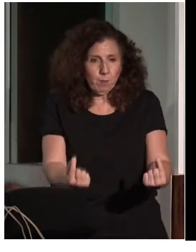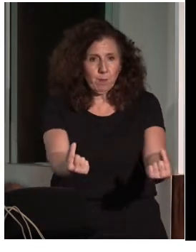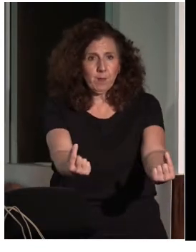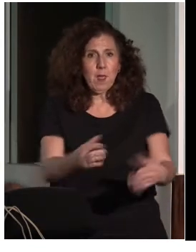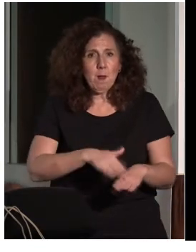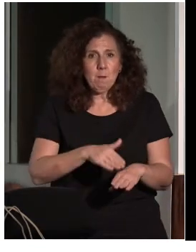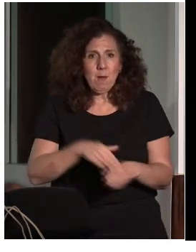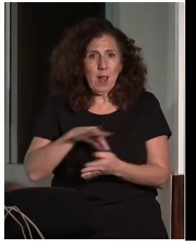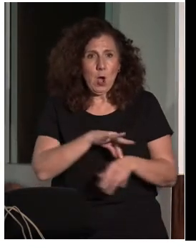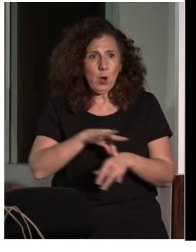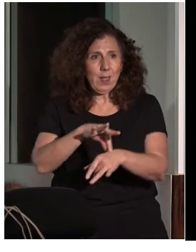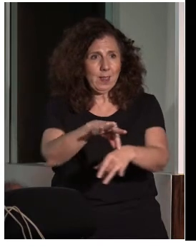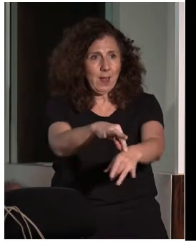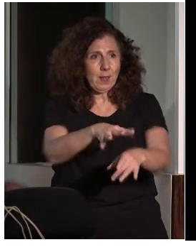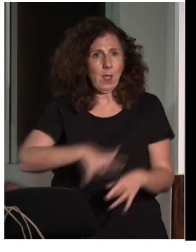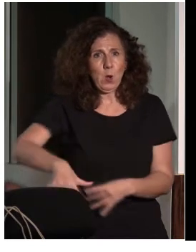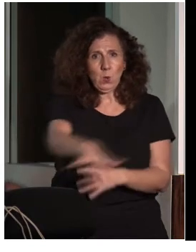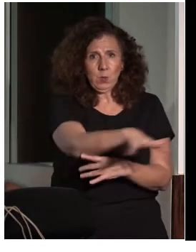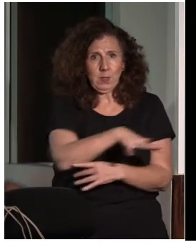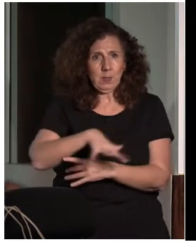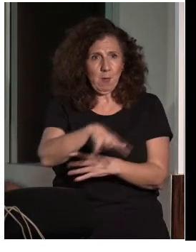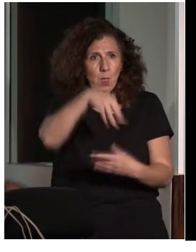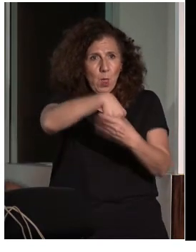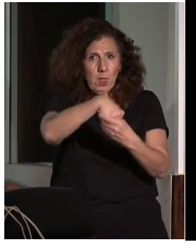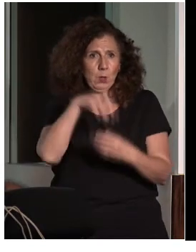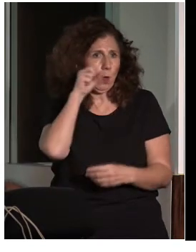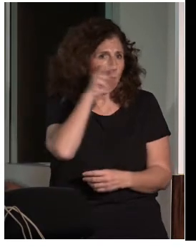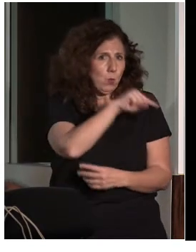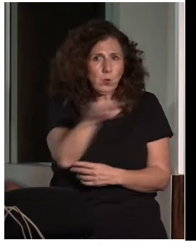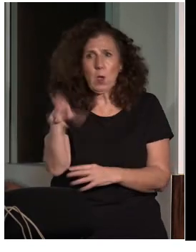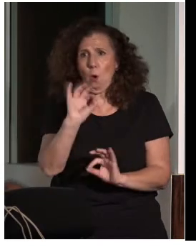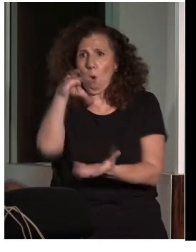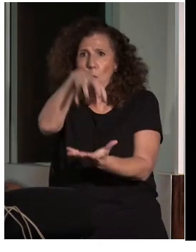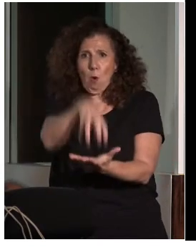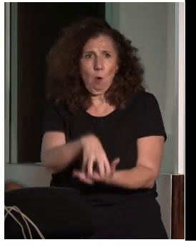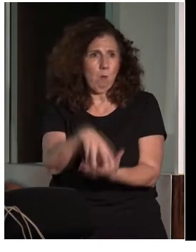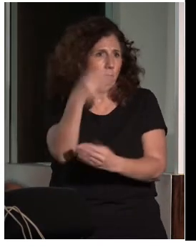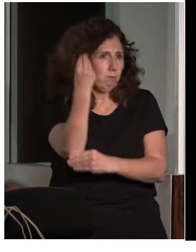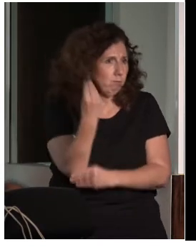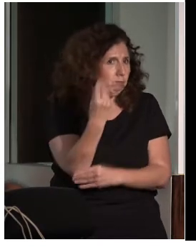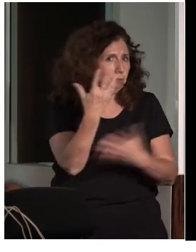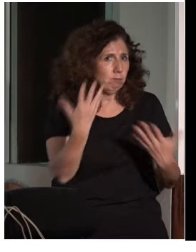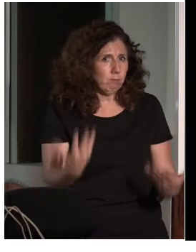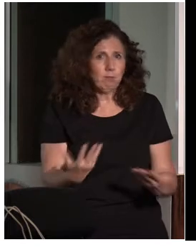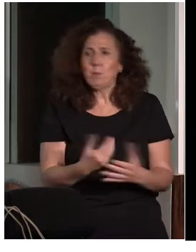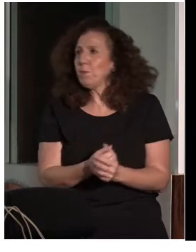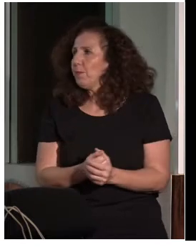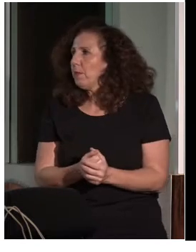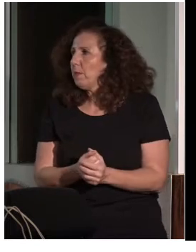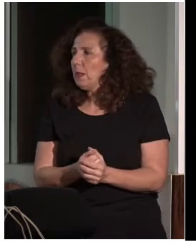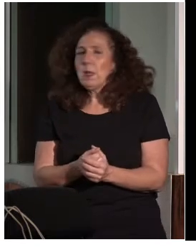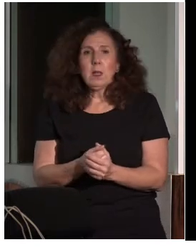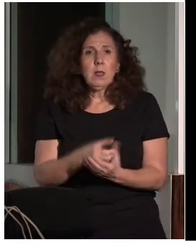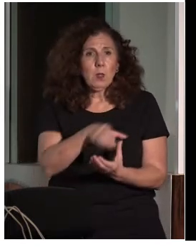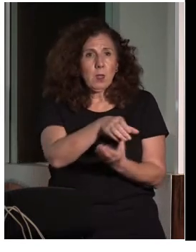por las distintas estancias de ese museo o de ese patrimonio. Entonces, con una aplicación